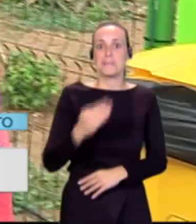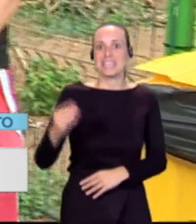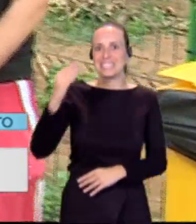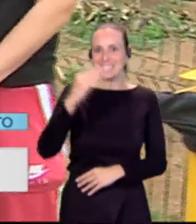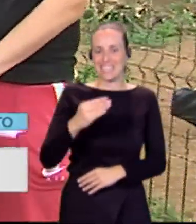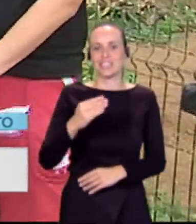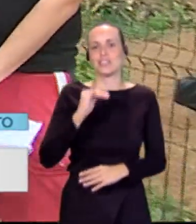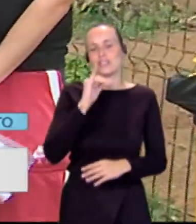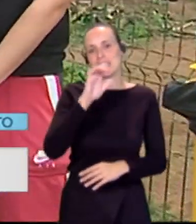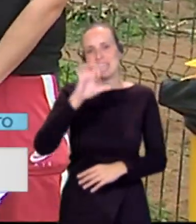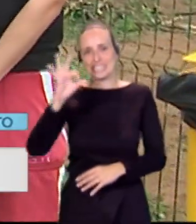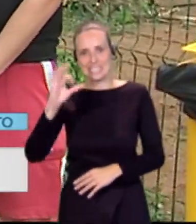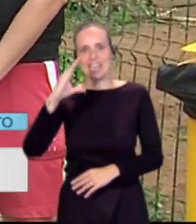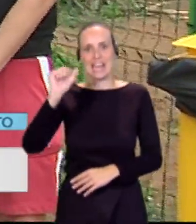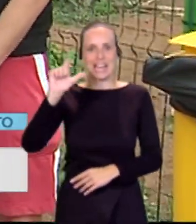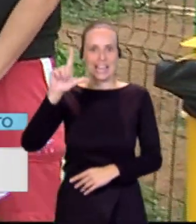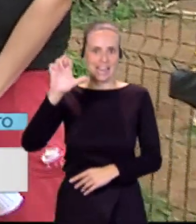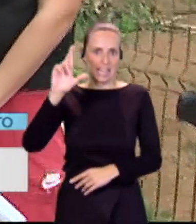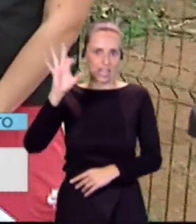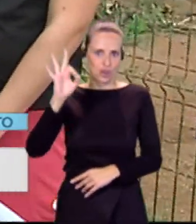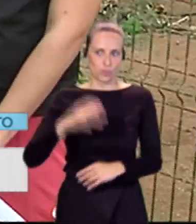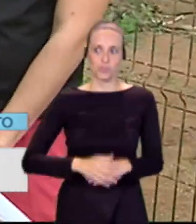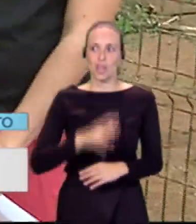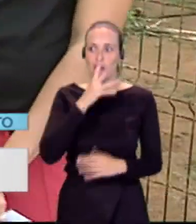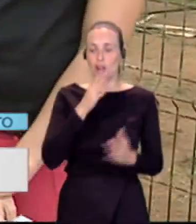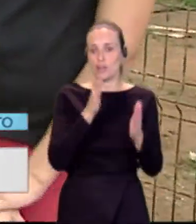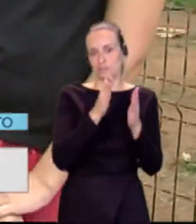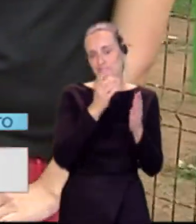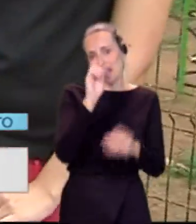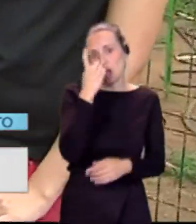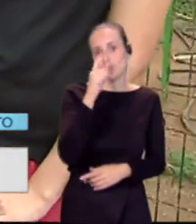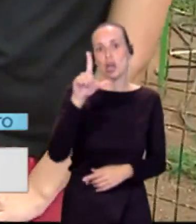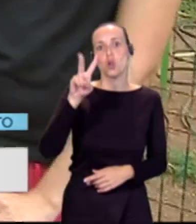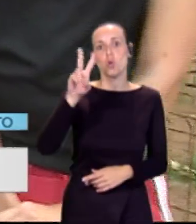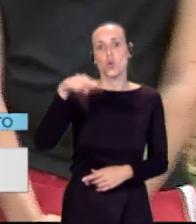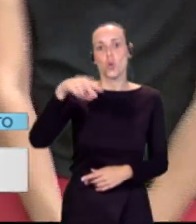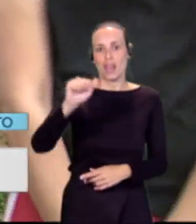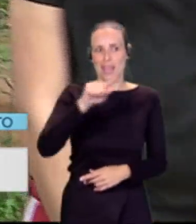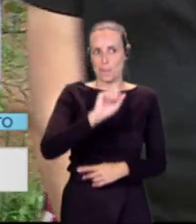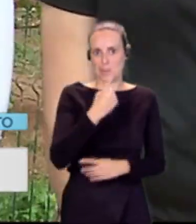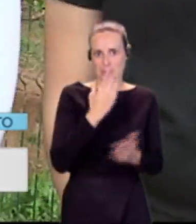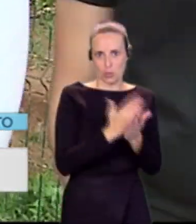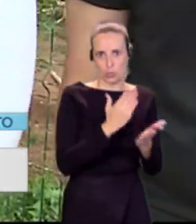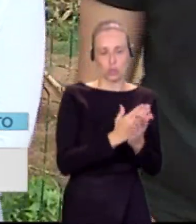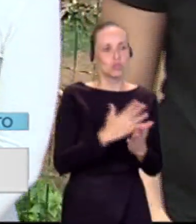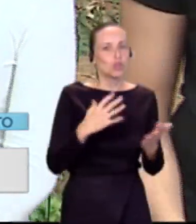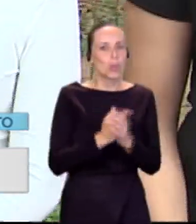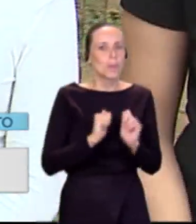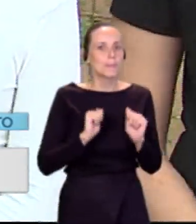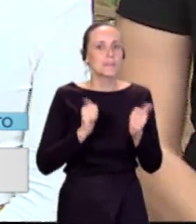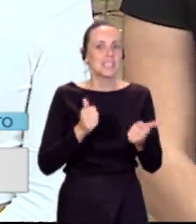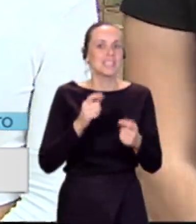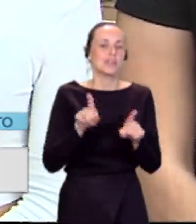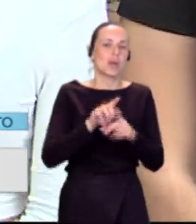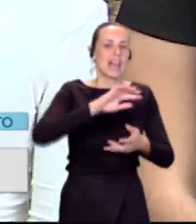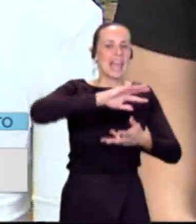El Calero. Y estamos con Luna López. Buenos días. Buenos días. ¿Eres de primero? Sí. Todo comienza a principio de curso en una eco-auditoría.